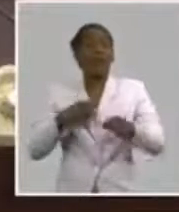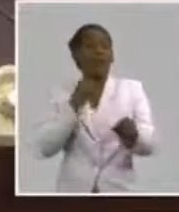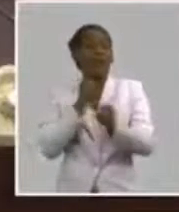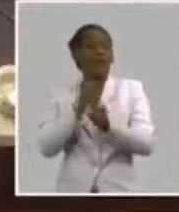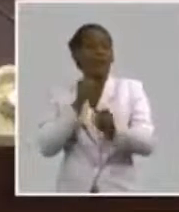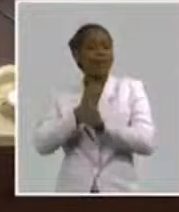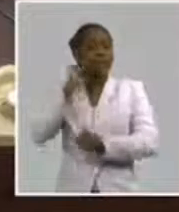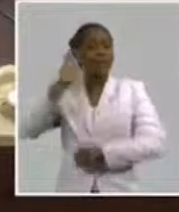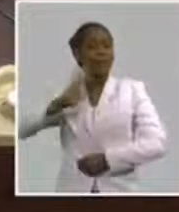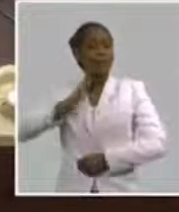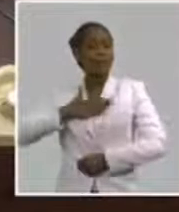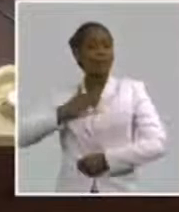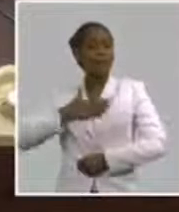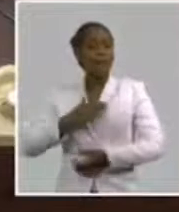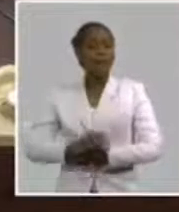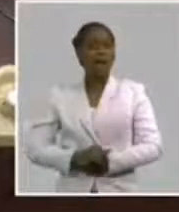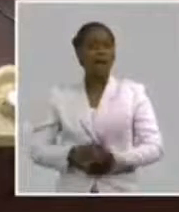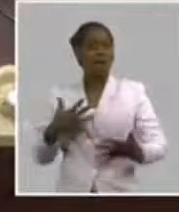digan algo para él hacerlo.